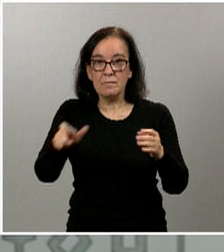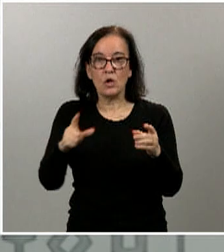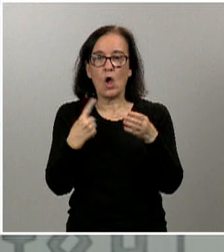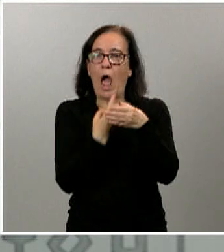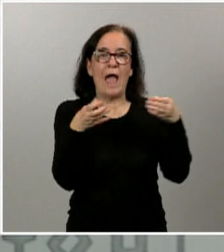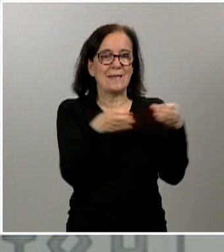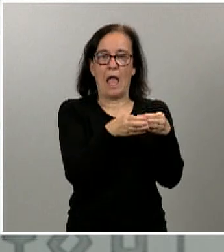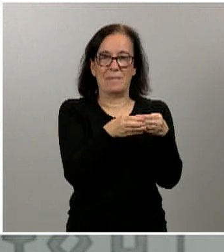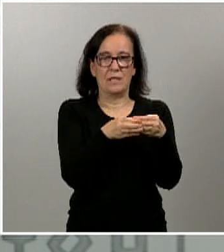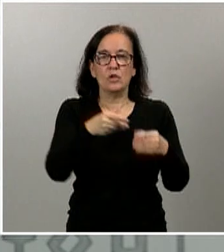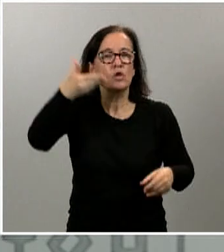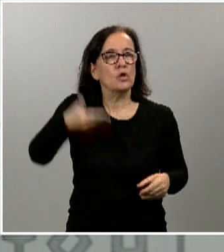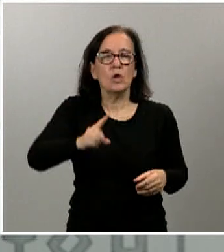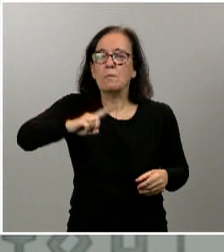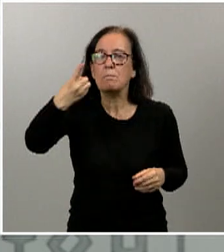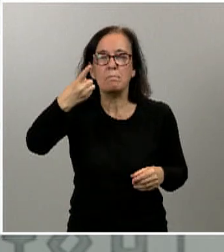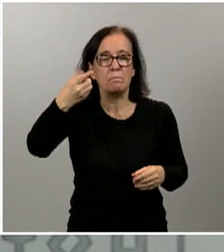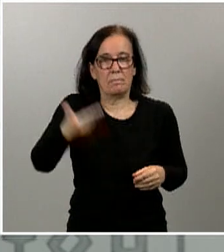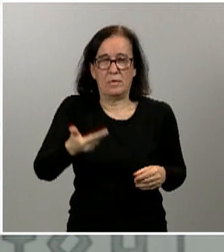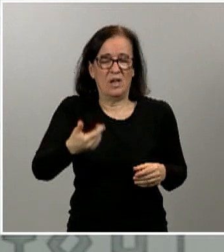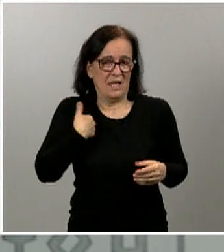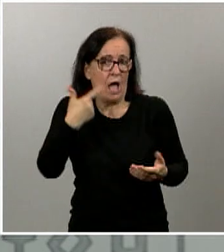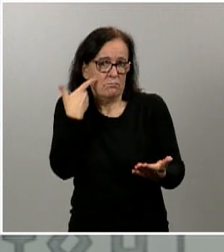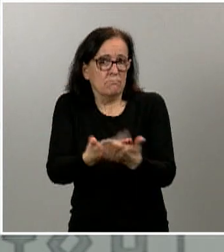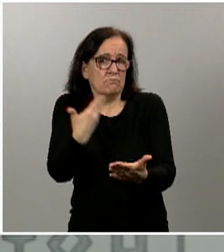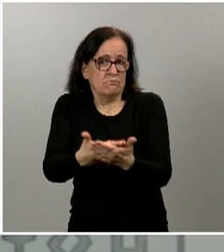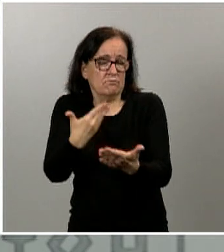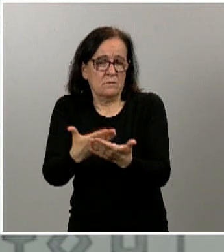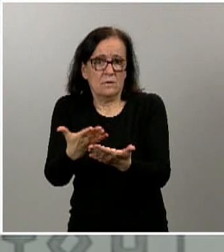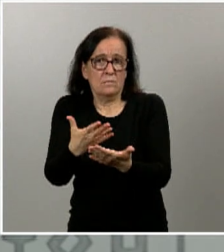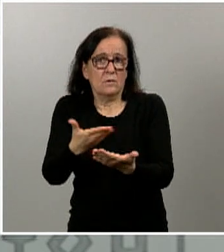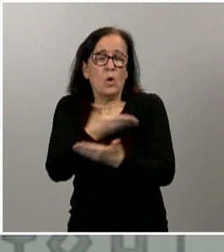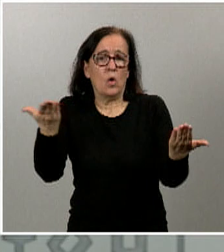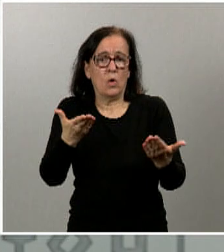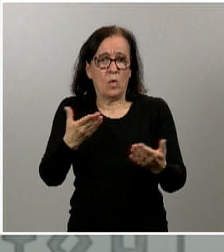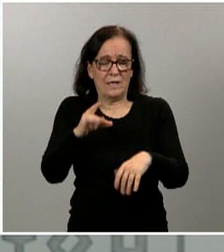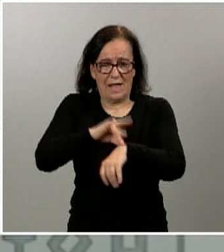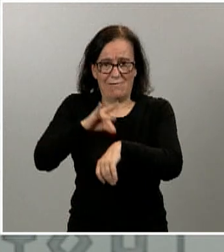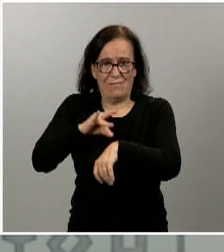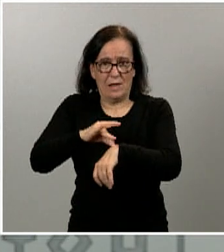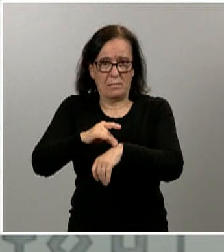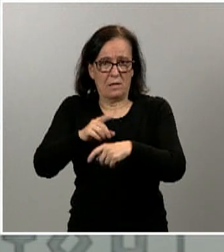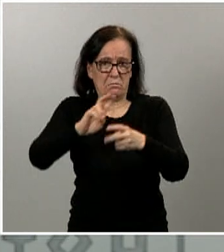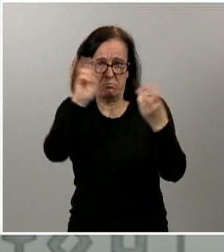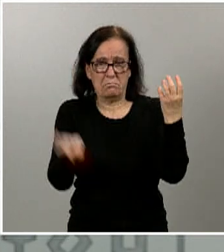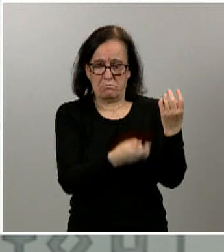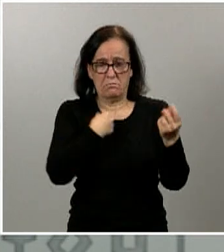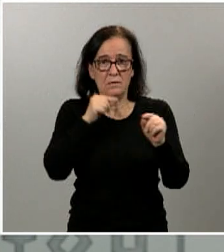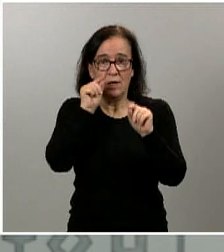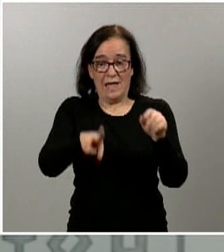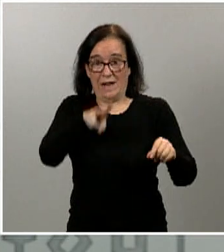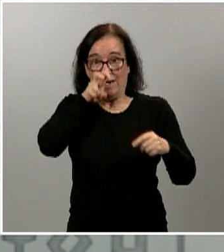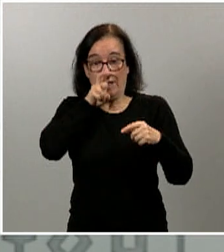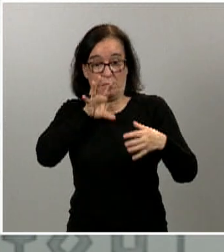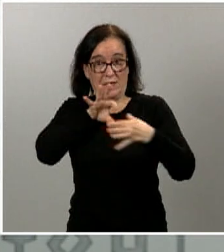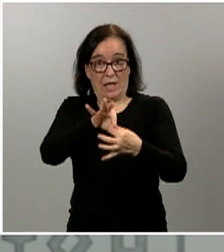fundamental de verdad, y así se ha visto en esta y en cualquier enfermedad de transmisión respiratoria, lo importante